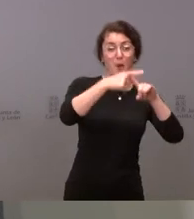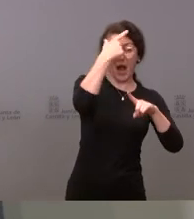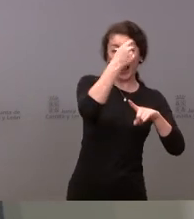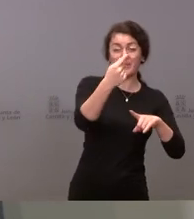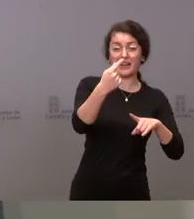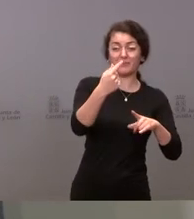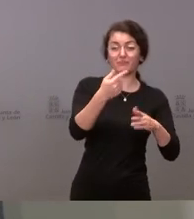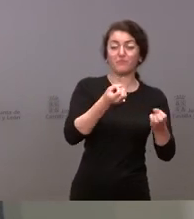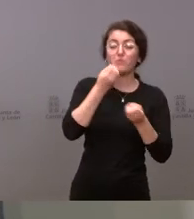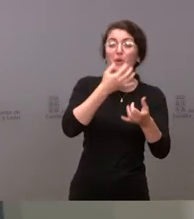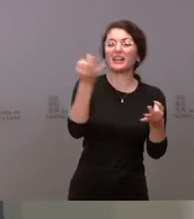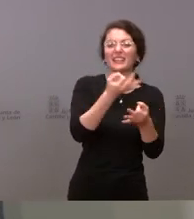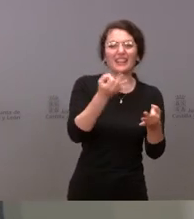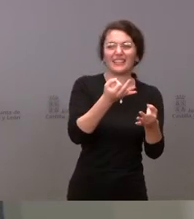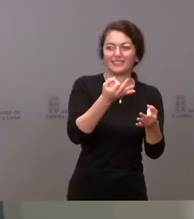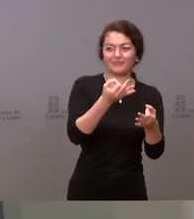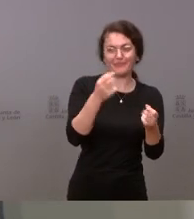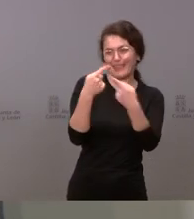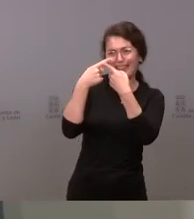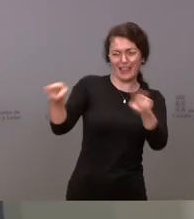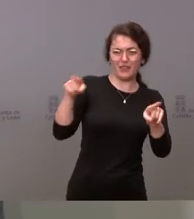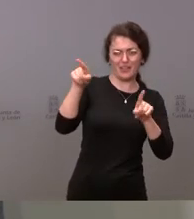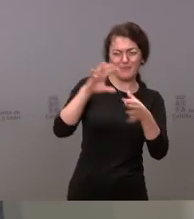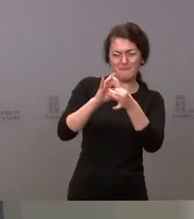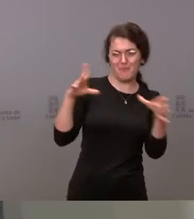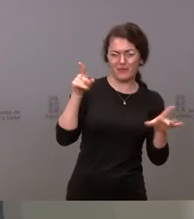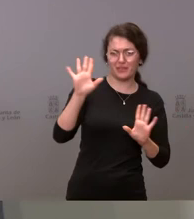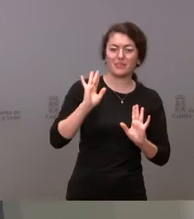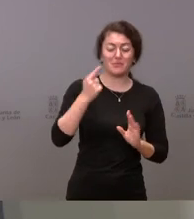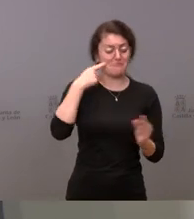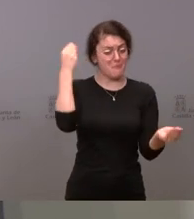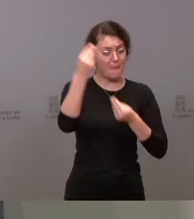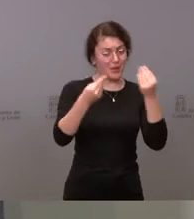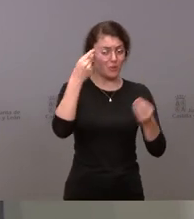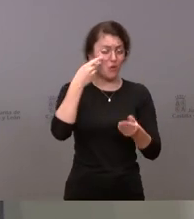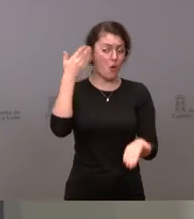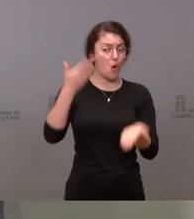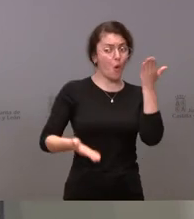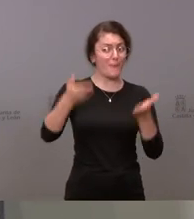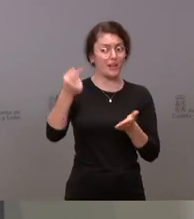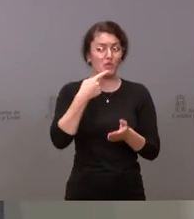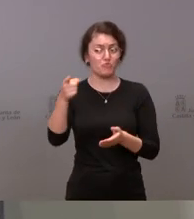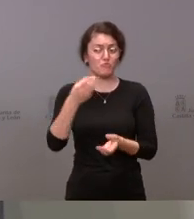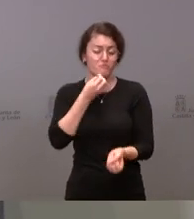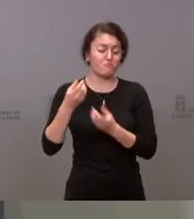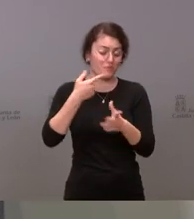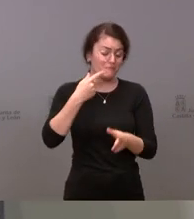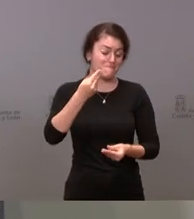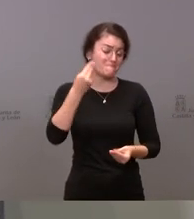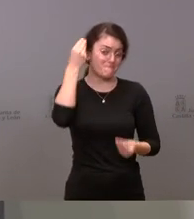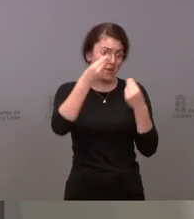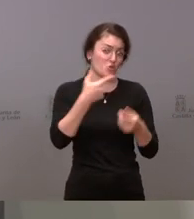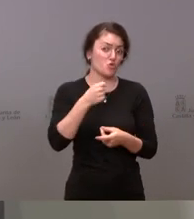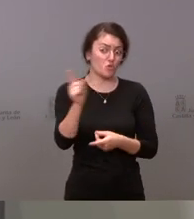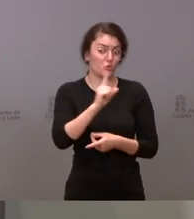parecido. Es más, yo creo que a ellos no les va a gustar mucho la comparación. No lo creo. Porque no